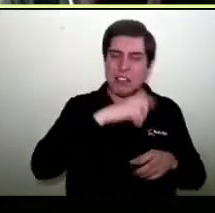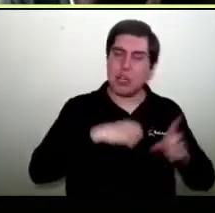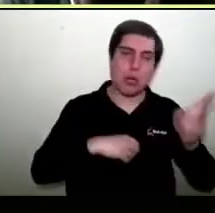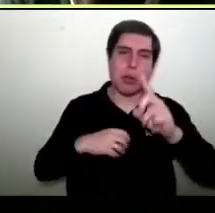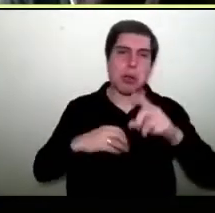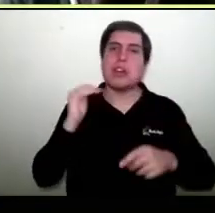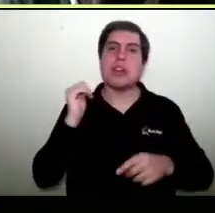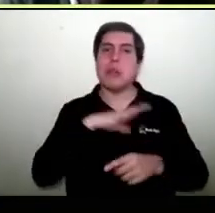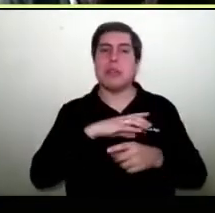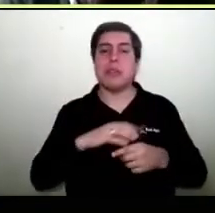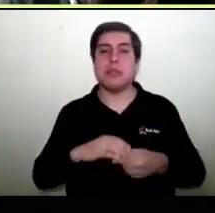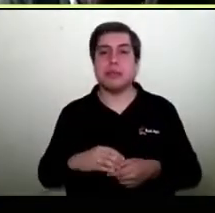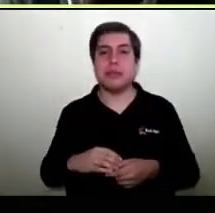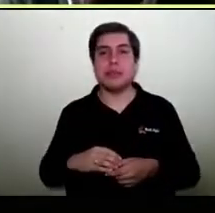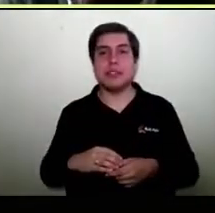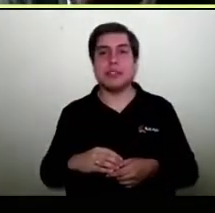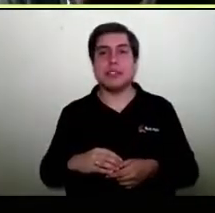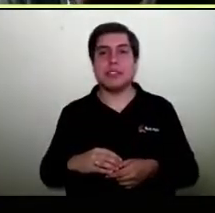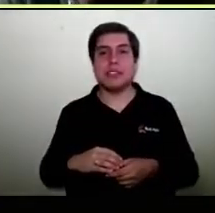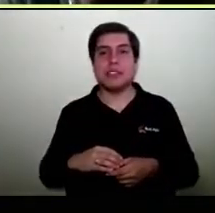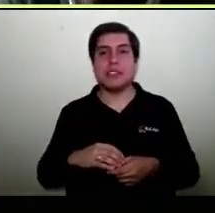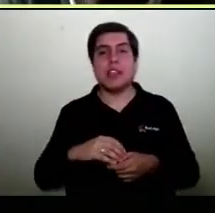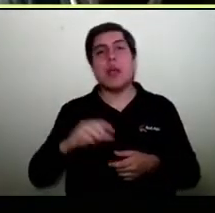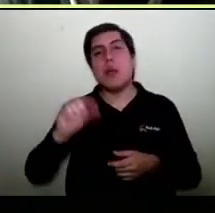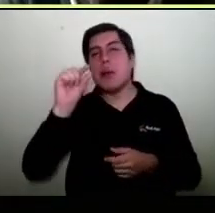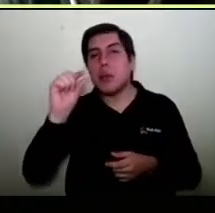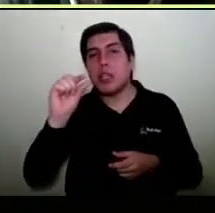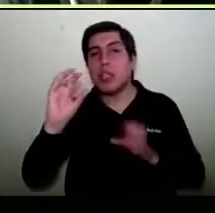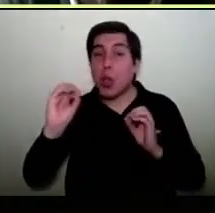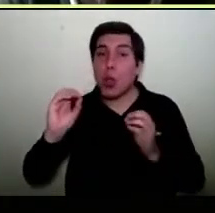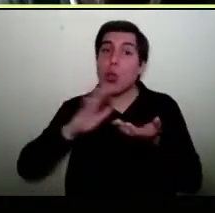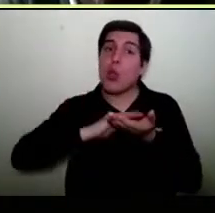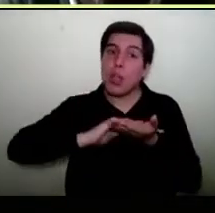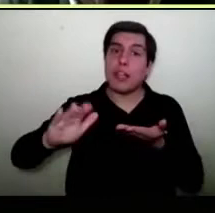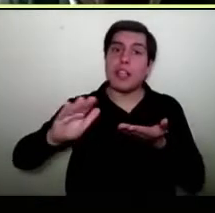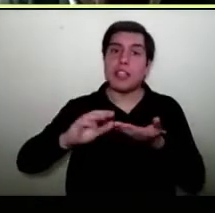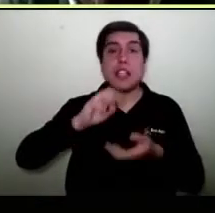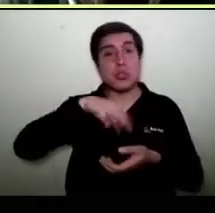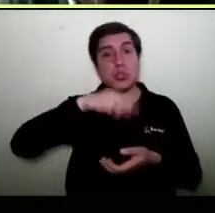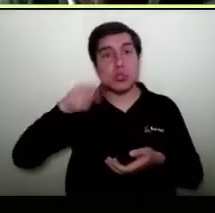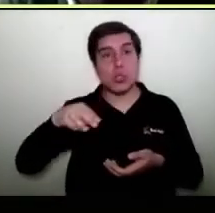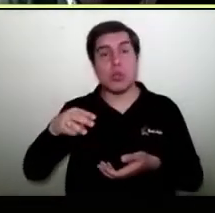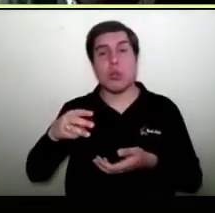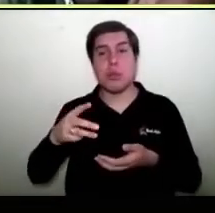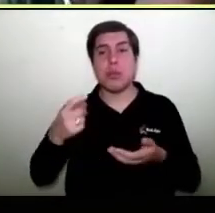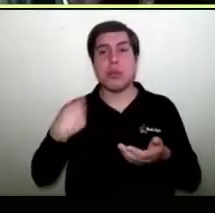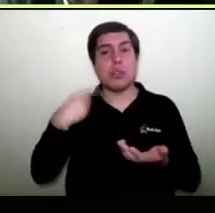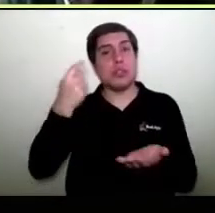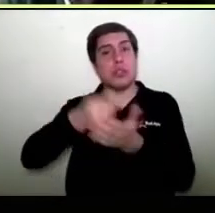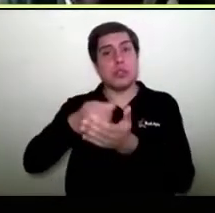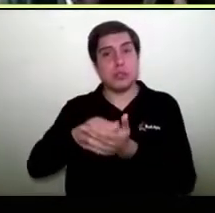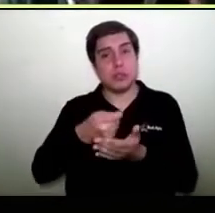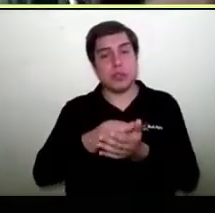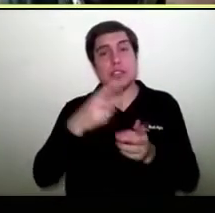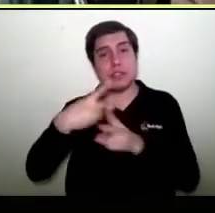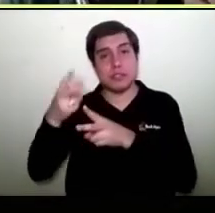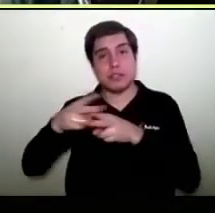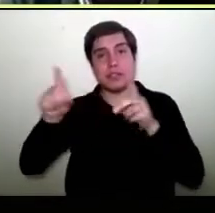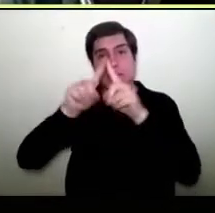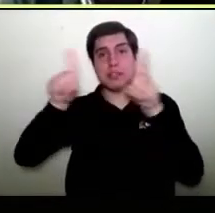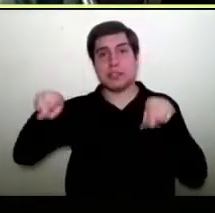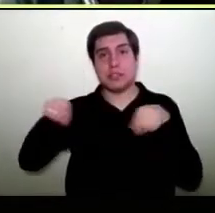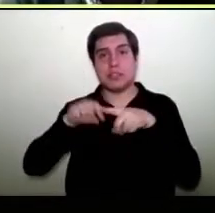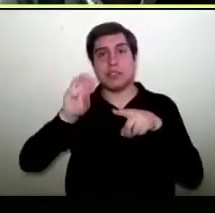hago. Bajo o sin inversión inicial. Es decir, muchas veces estos malls virtual, cuando yo quiero crear una página o